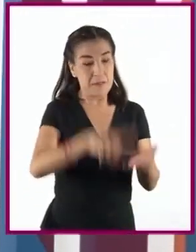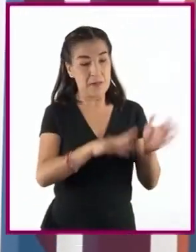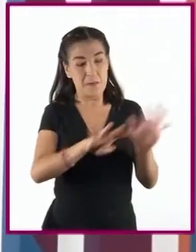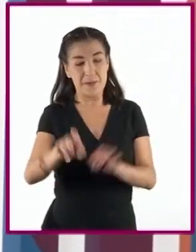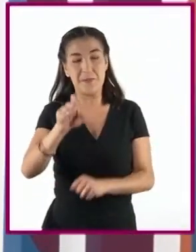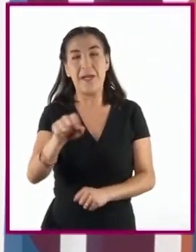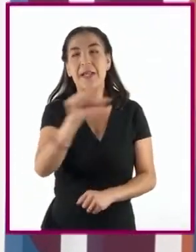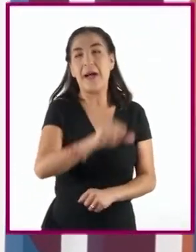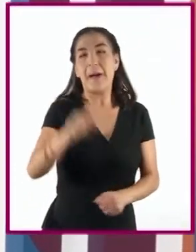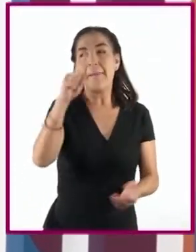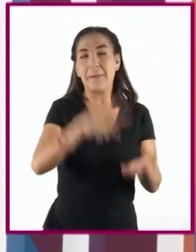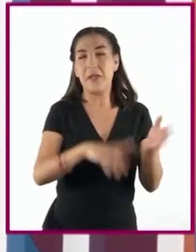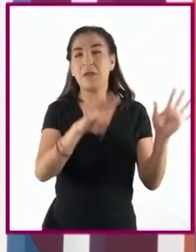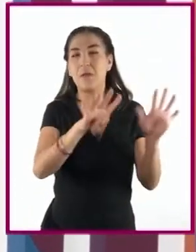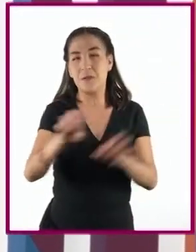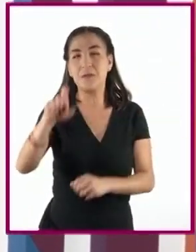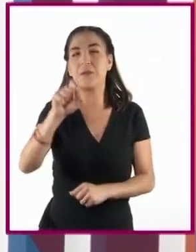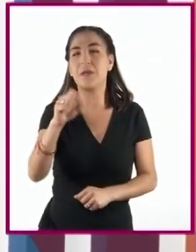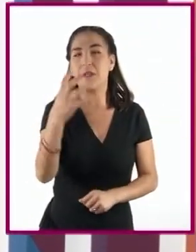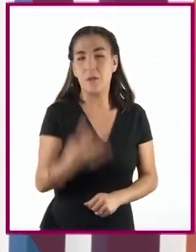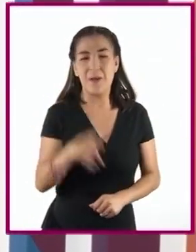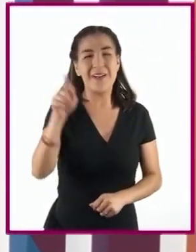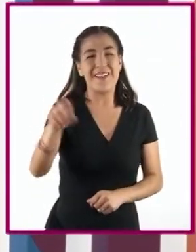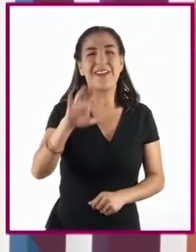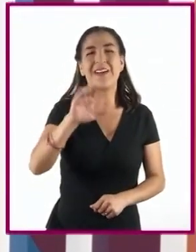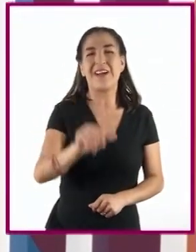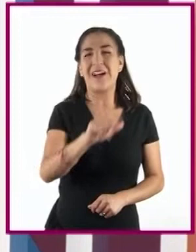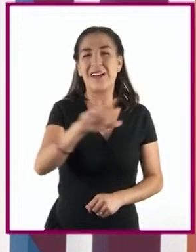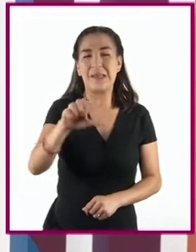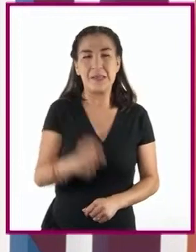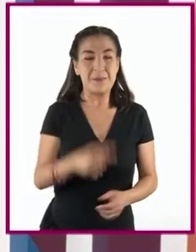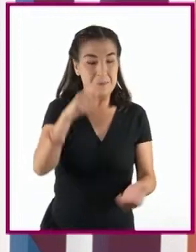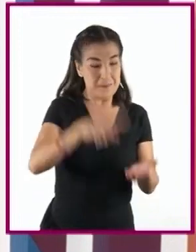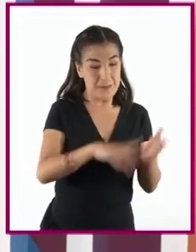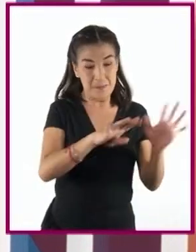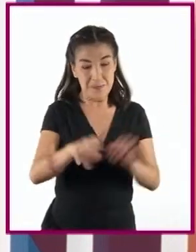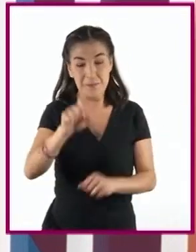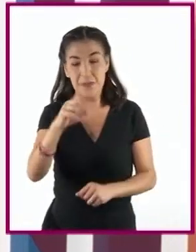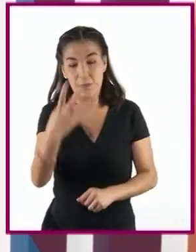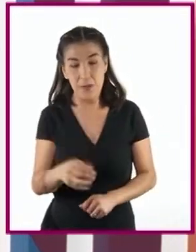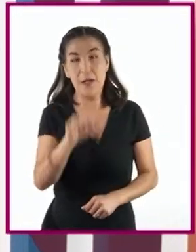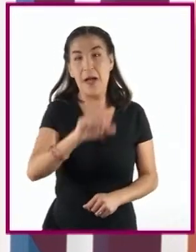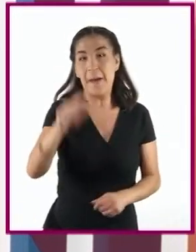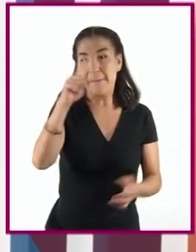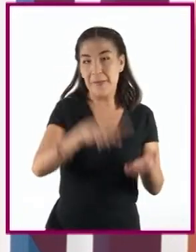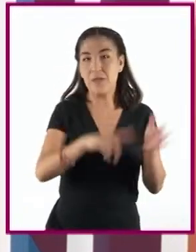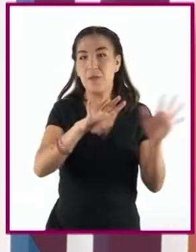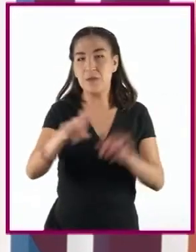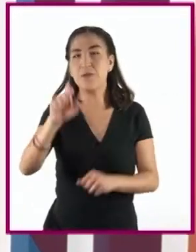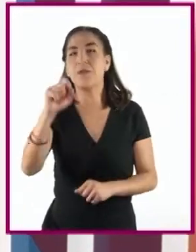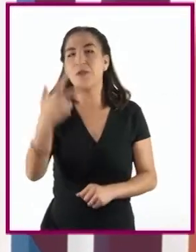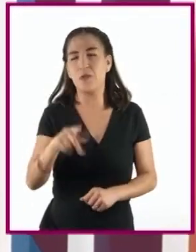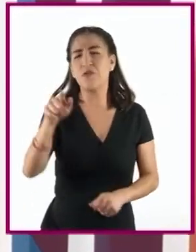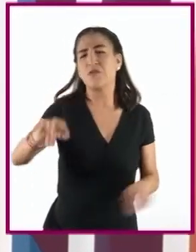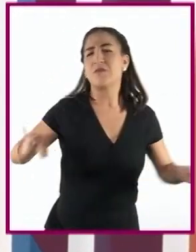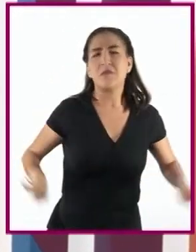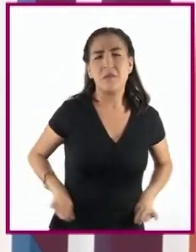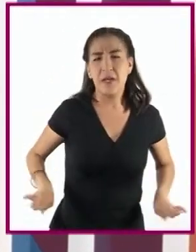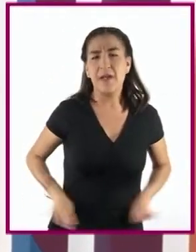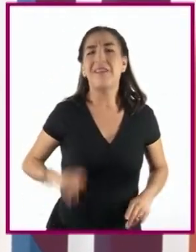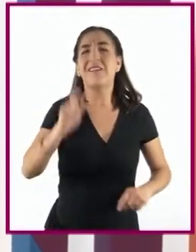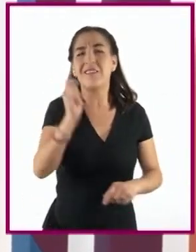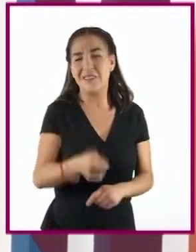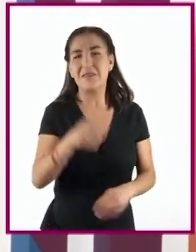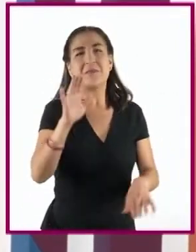a 1924 y Calles de 1924 a 1928, se caracterizaron por un